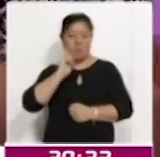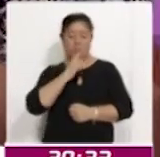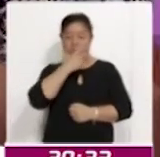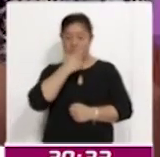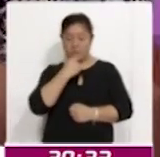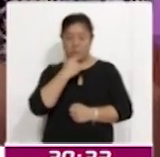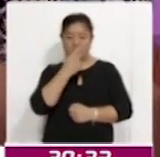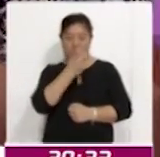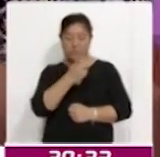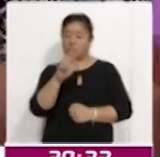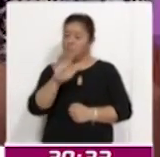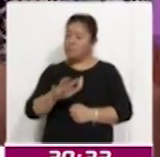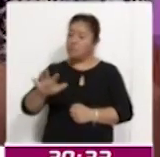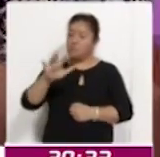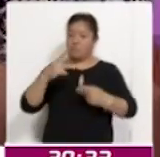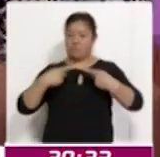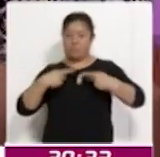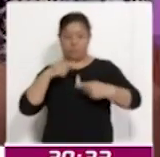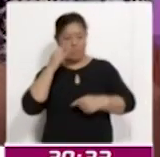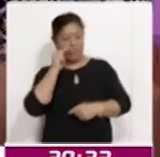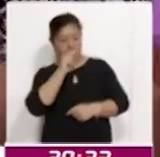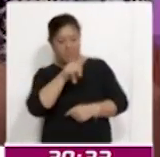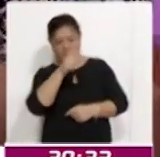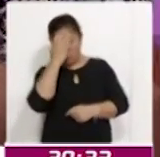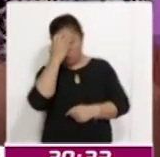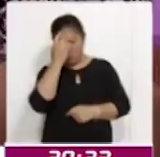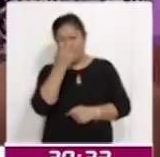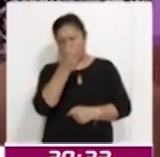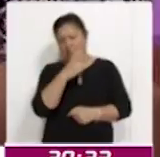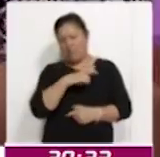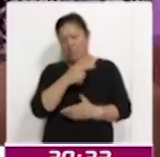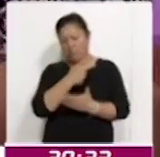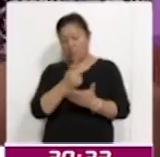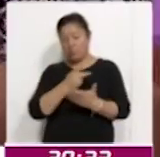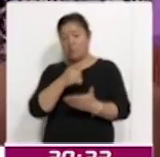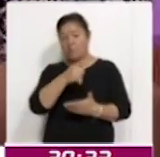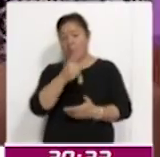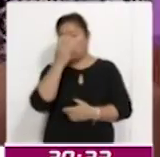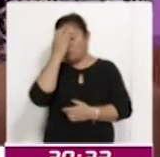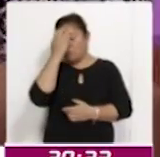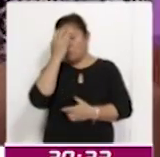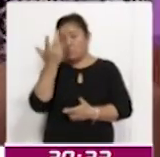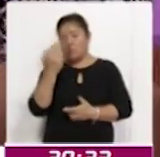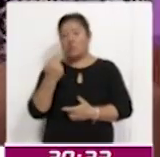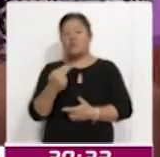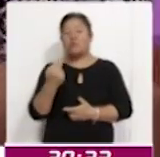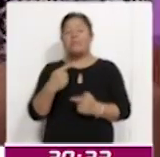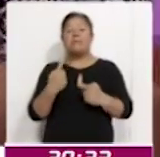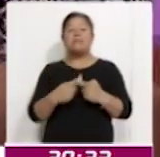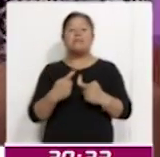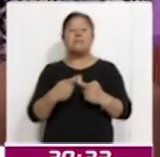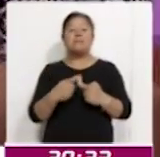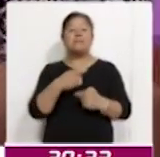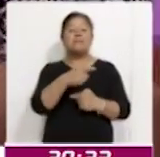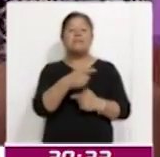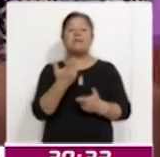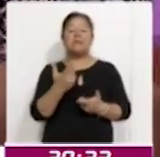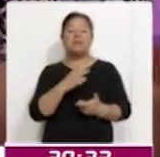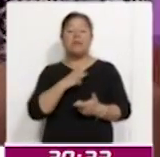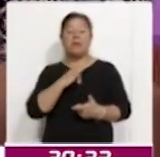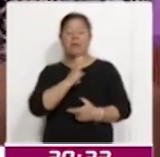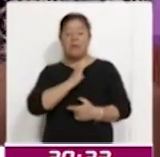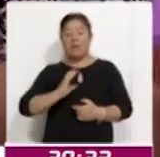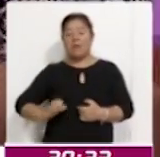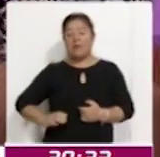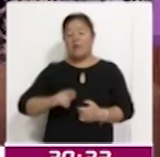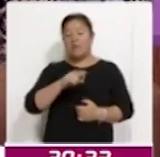programa en el que pueden acceder las y los ciudadanos a conocer los nombres o quienes están postulando, participando por cada cargo de